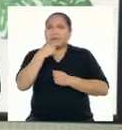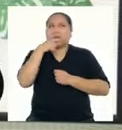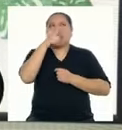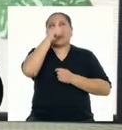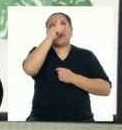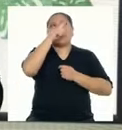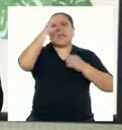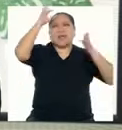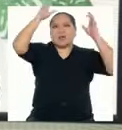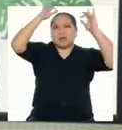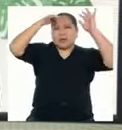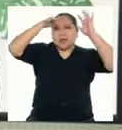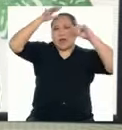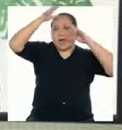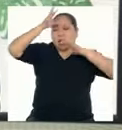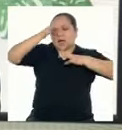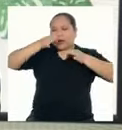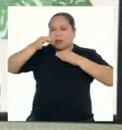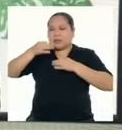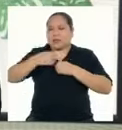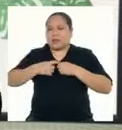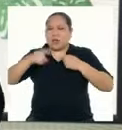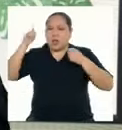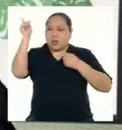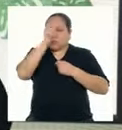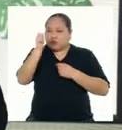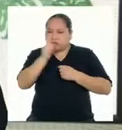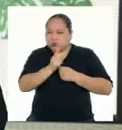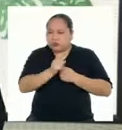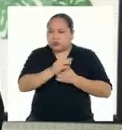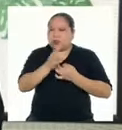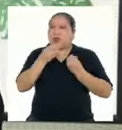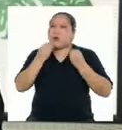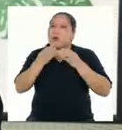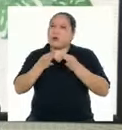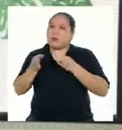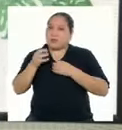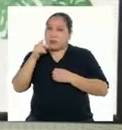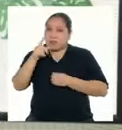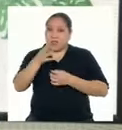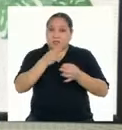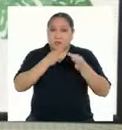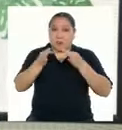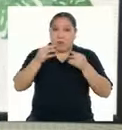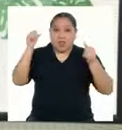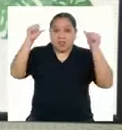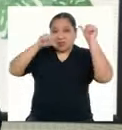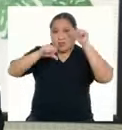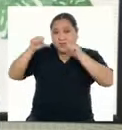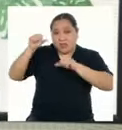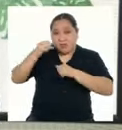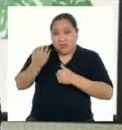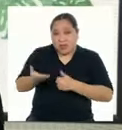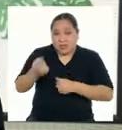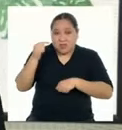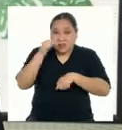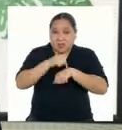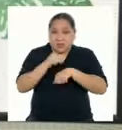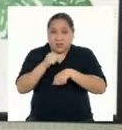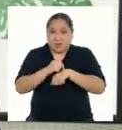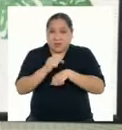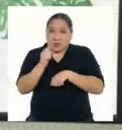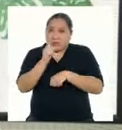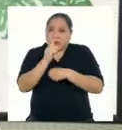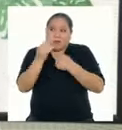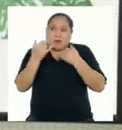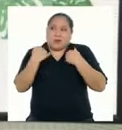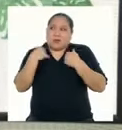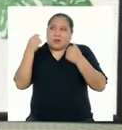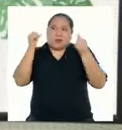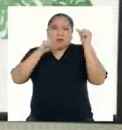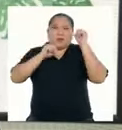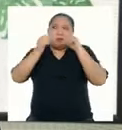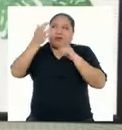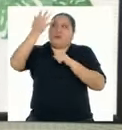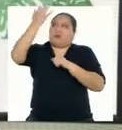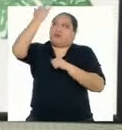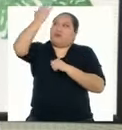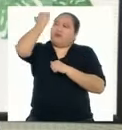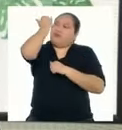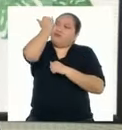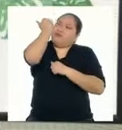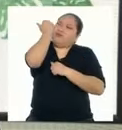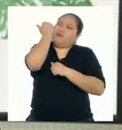naturaleza La lluvia, los truenos ¿Creen ustedes que va a ser una explicación científica? En esos momentos no se contaba con la ciencia